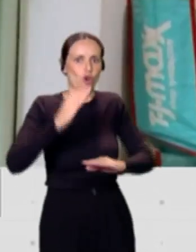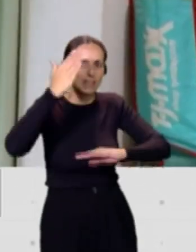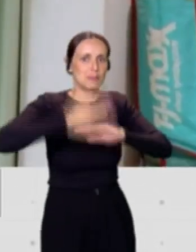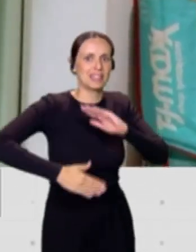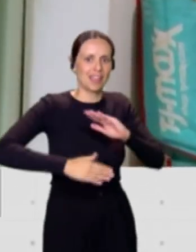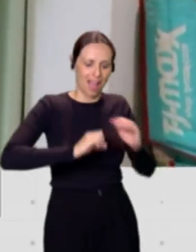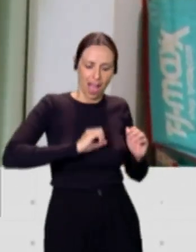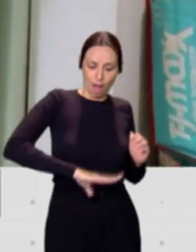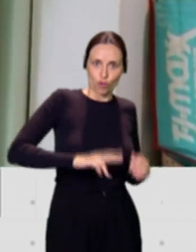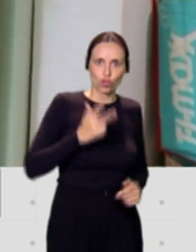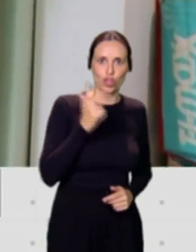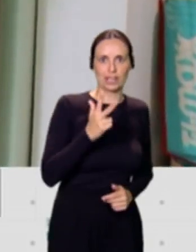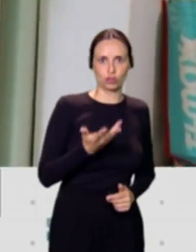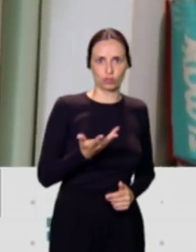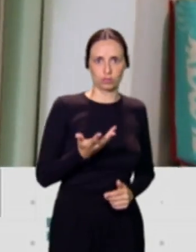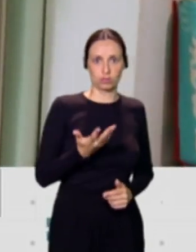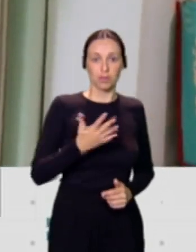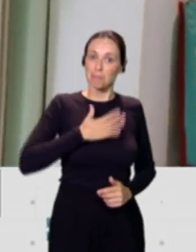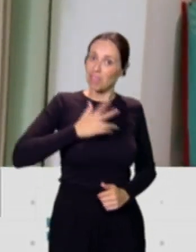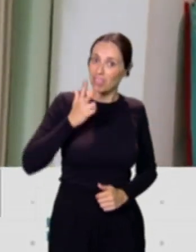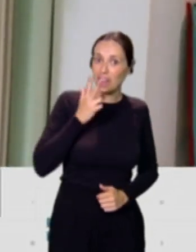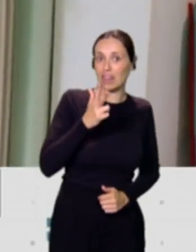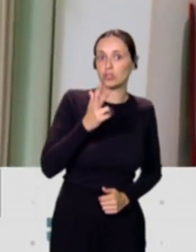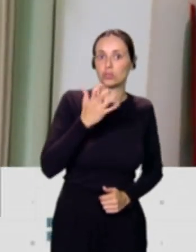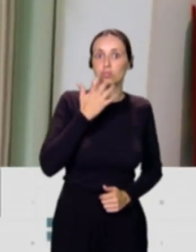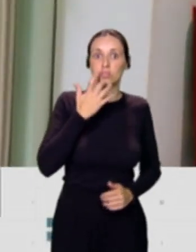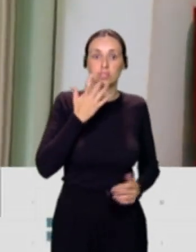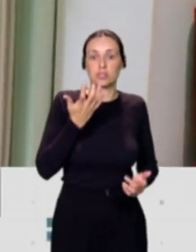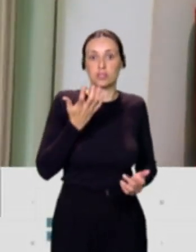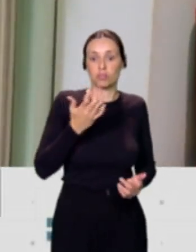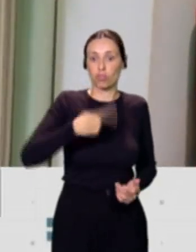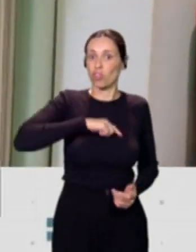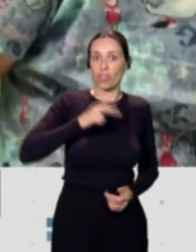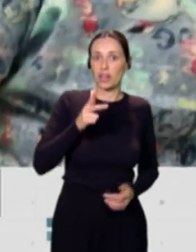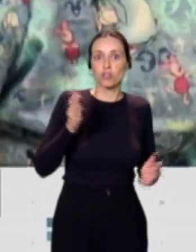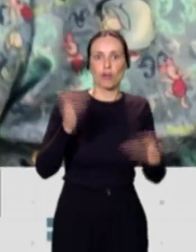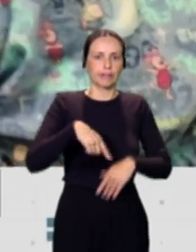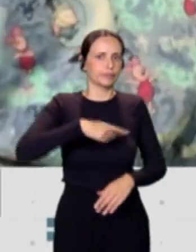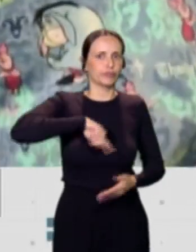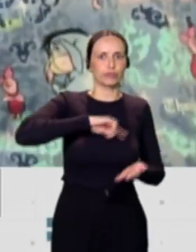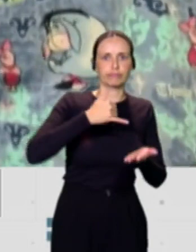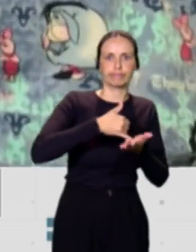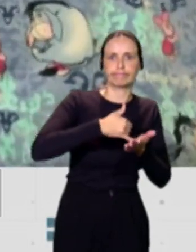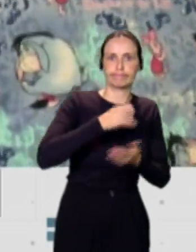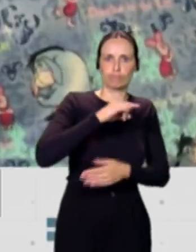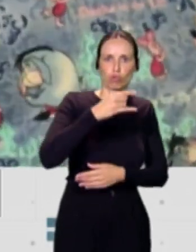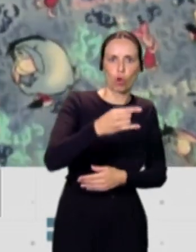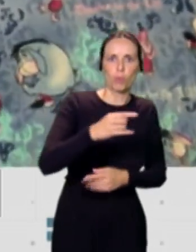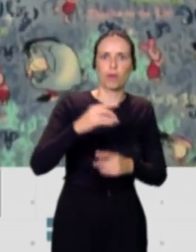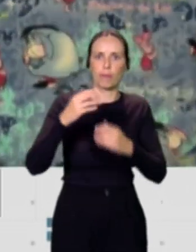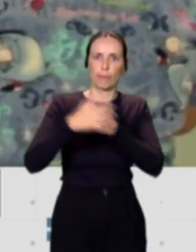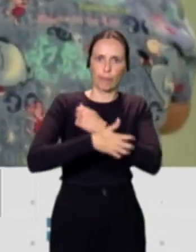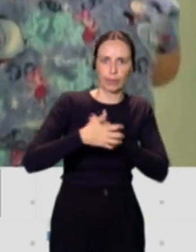aborto. Un derecho de más que si no lo tuviéramos pues nos somete a una mayor vulnerabilidad, a mayor pobreza y